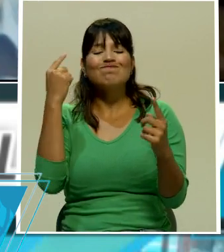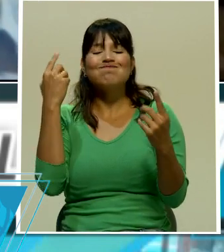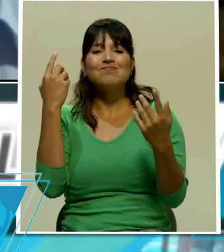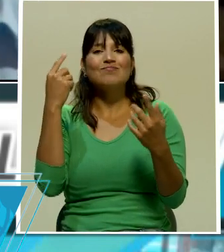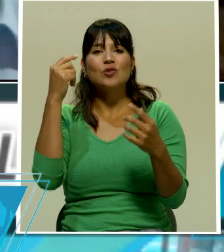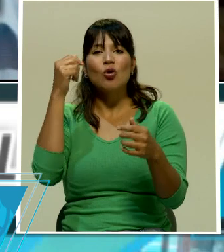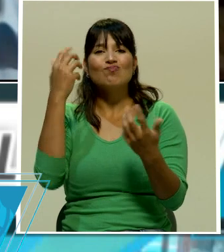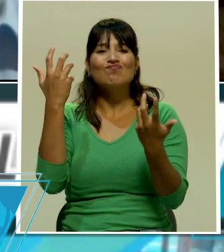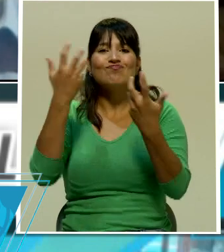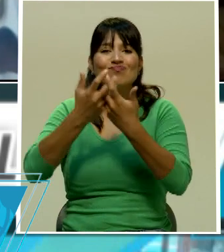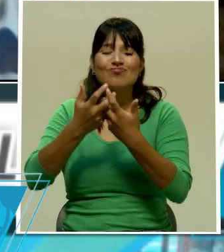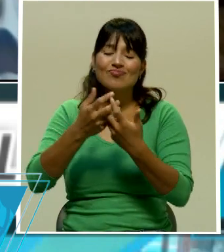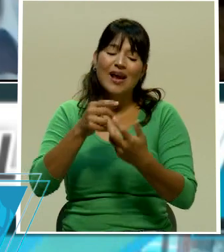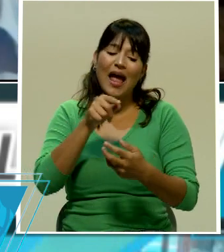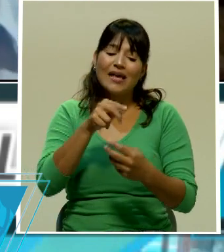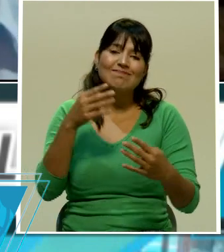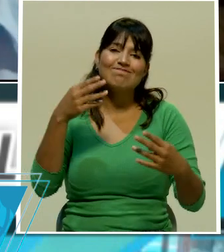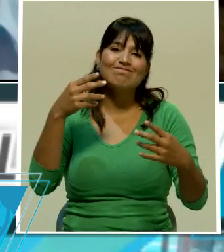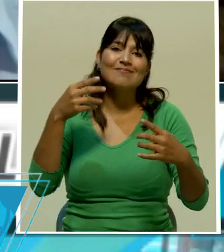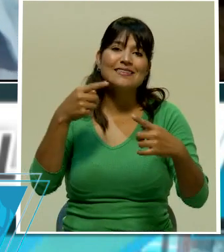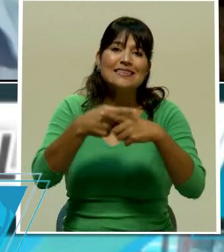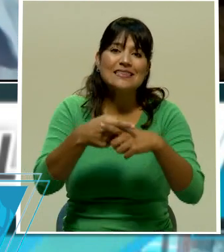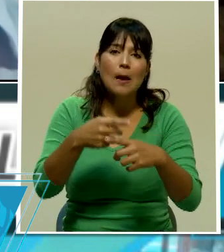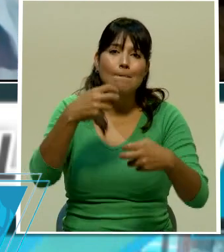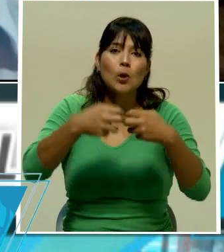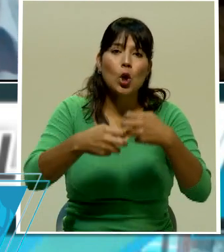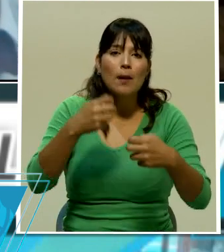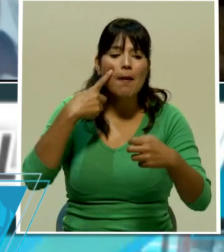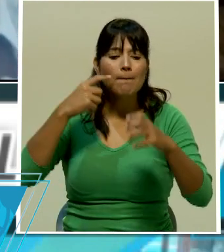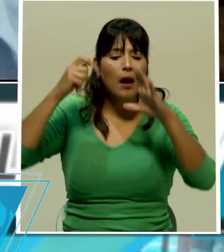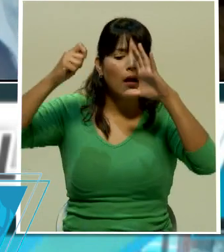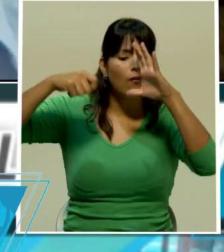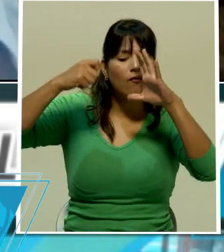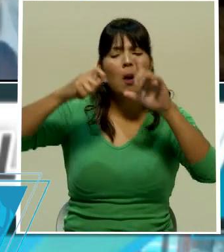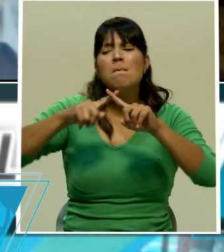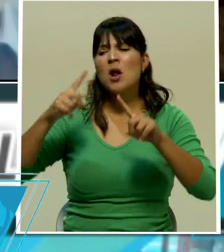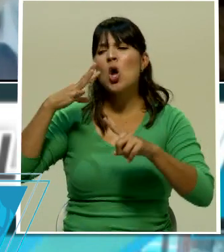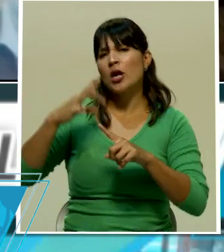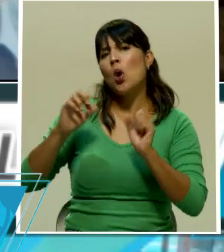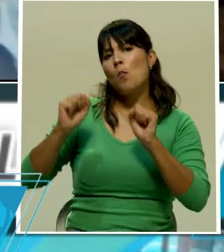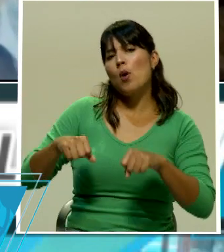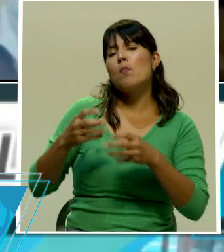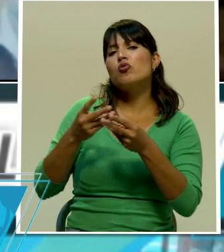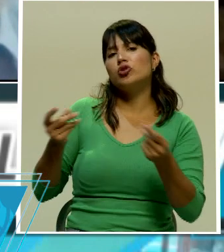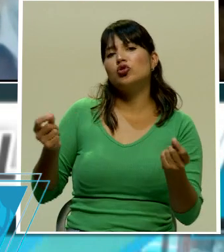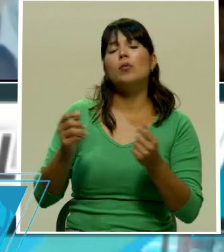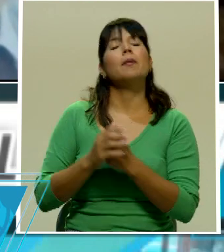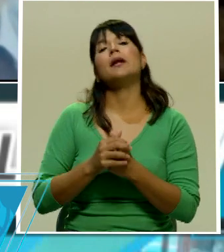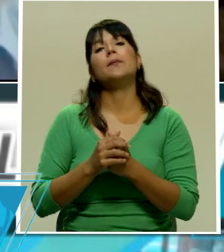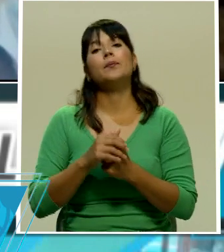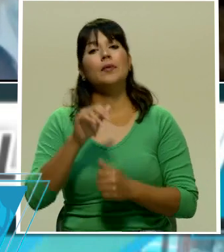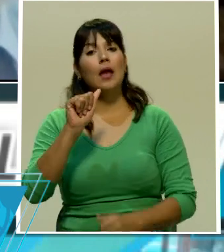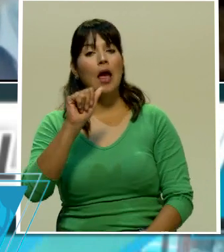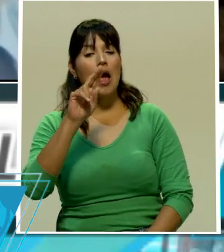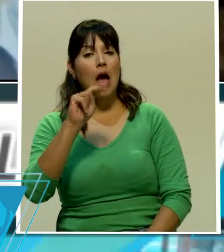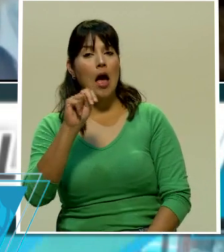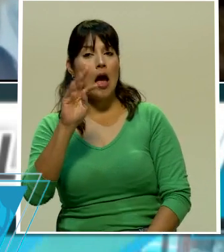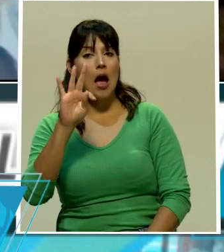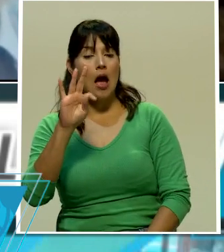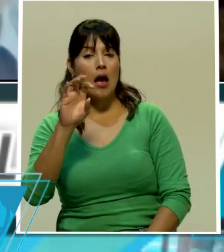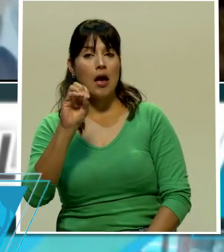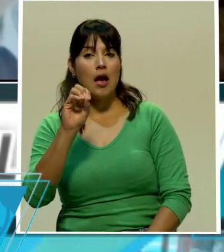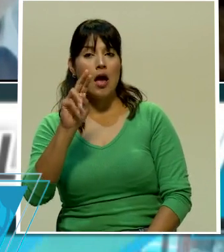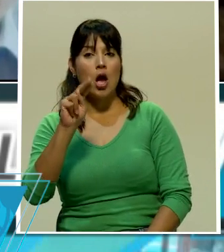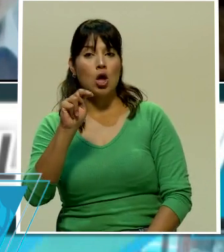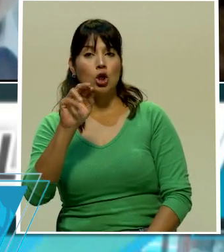yo creo que si tenemos buenas posibilidades de resolver ese punto don Antonio justamente